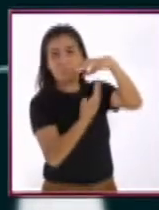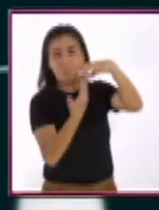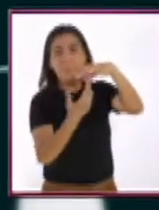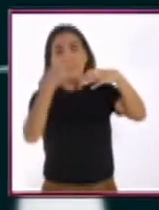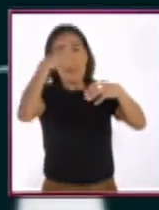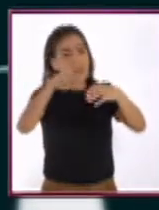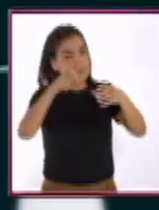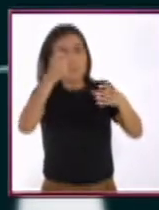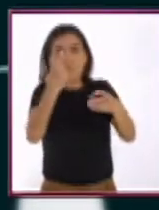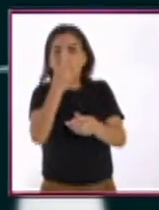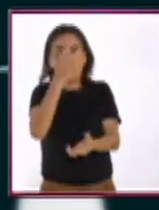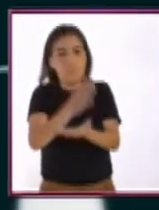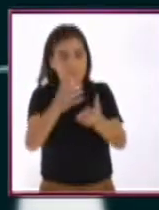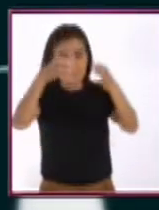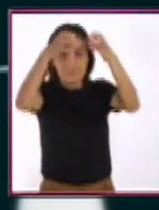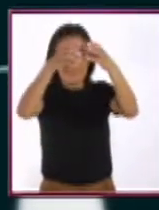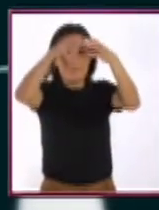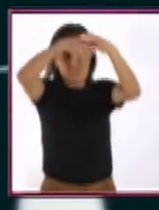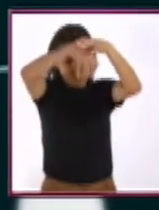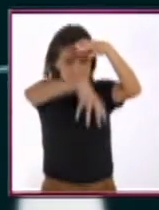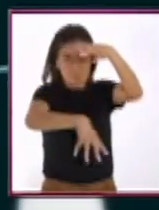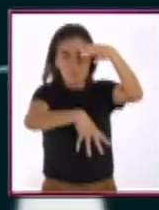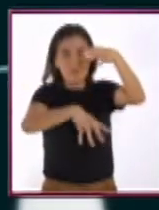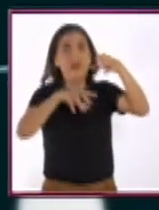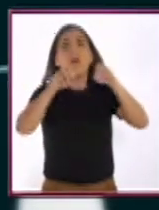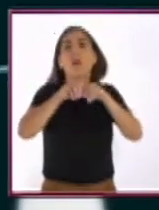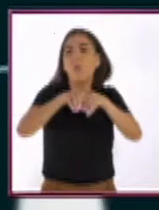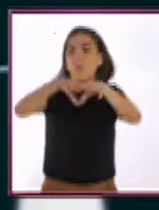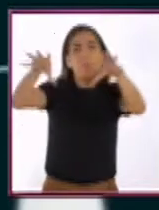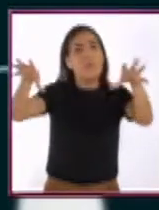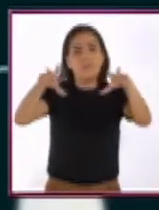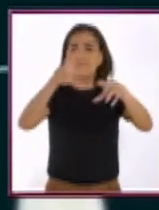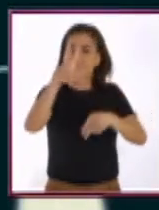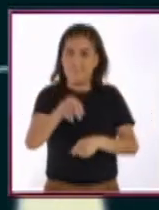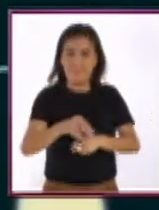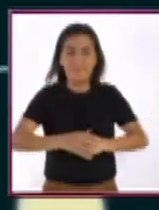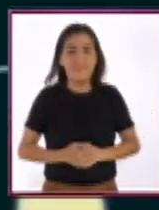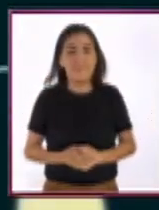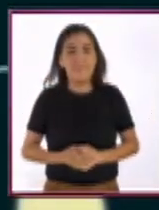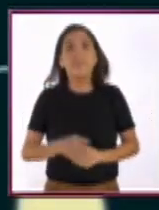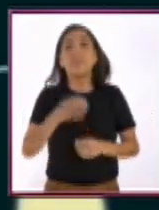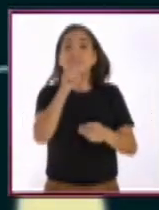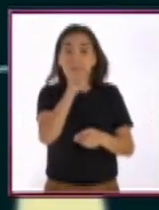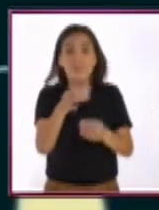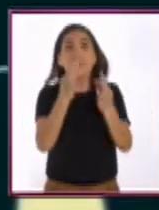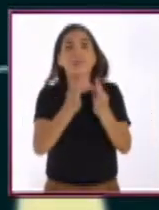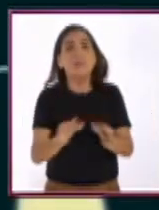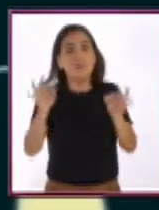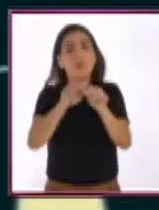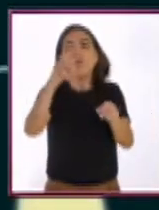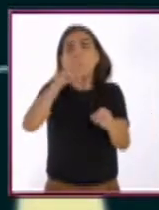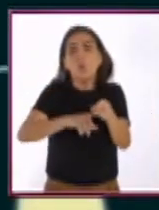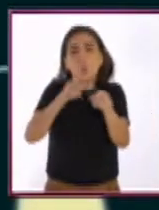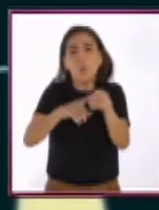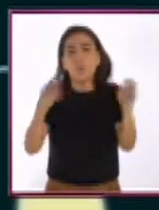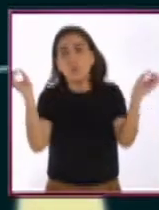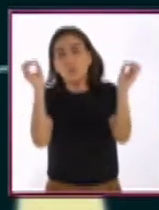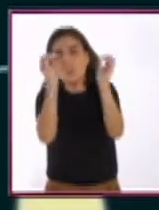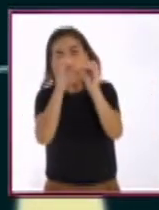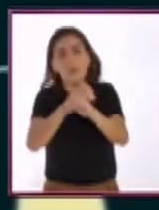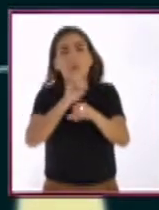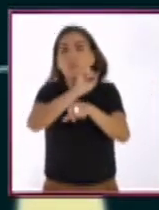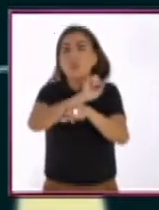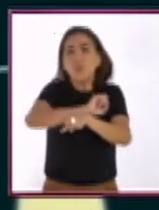iluminen hacia el suelo, que es a donde deben hacerlo y no al cielo. También es importante usar luces de tonos